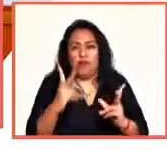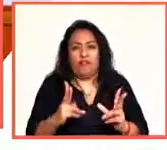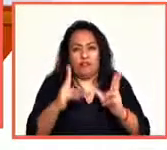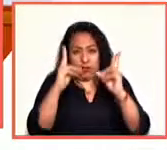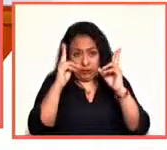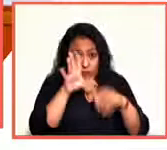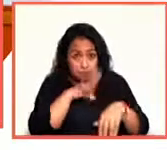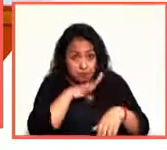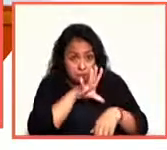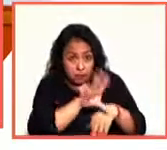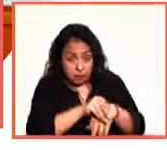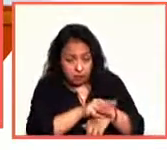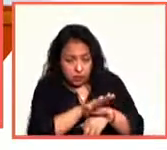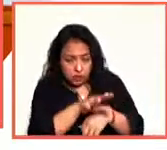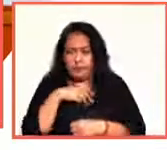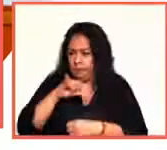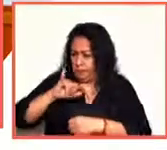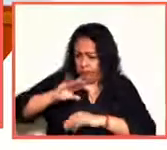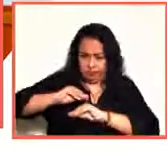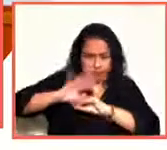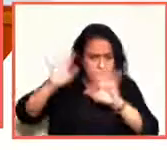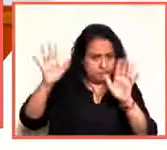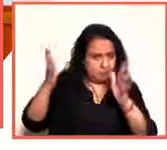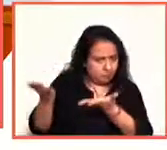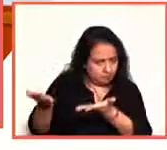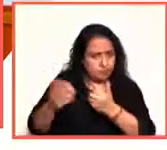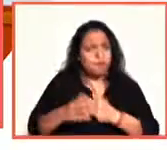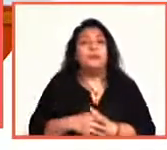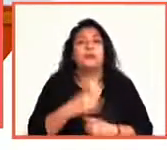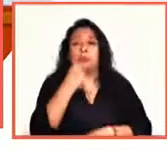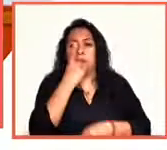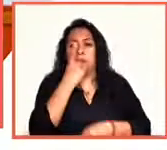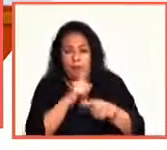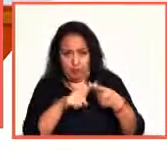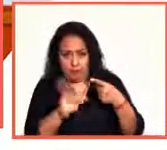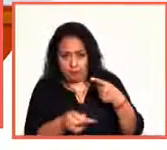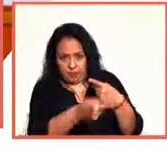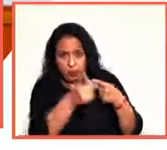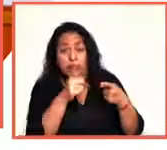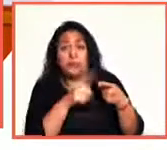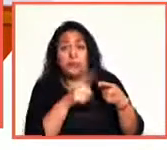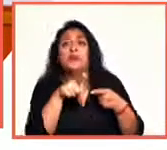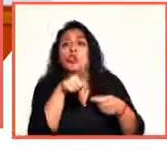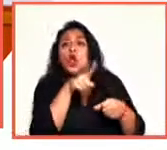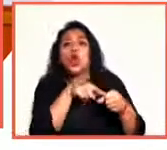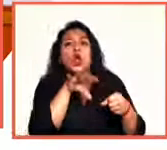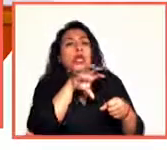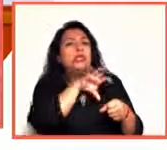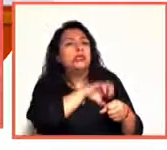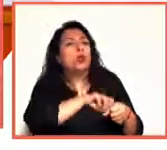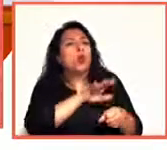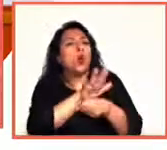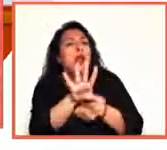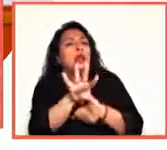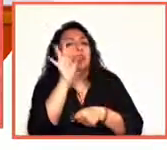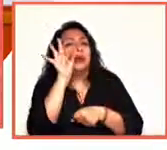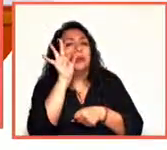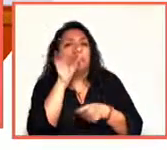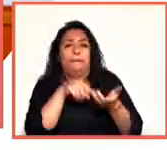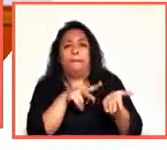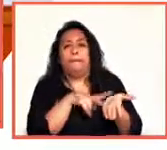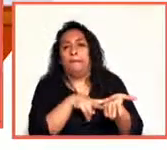lo permites, David. Claro. Sí, como no. Pues la primera sería, ¿cuál es el color que prefieres? El verde.